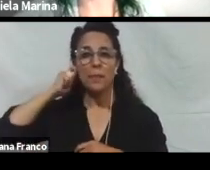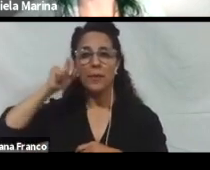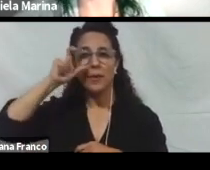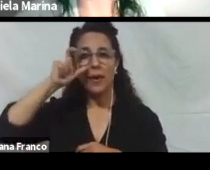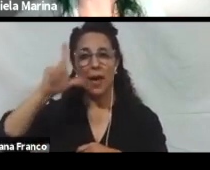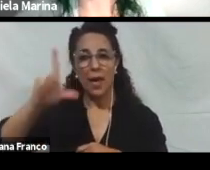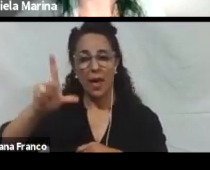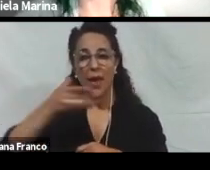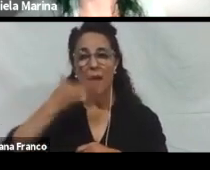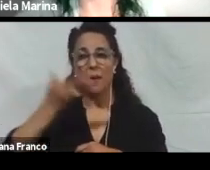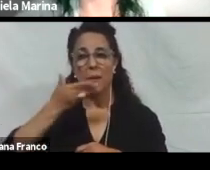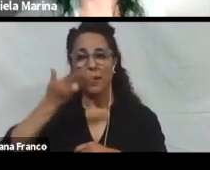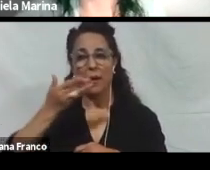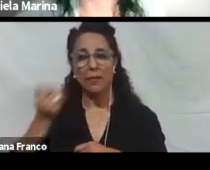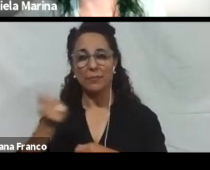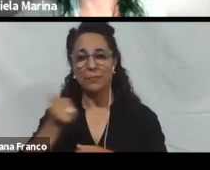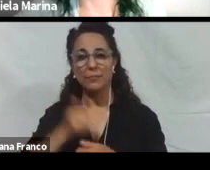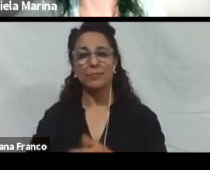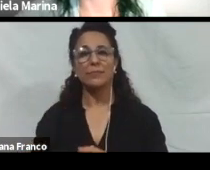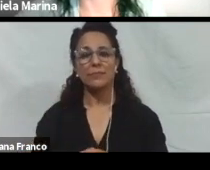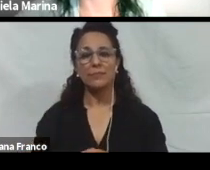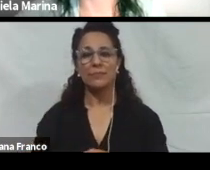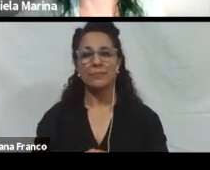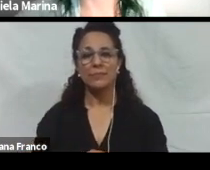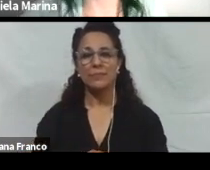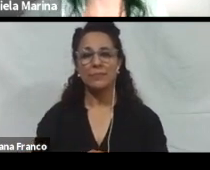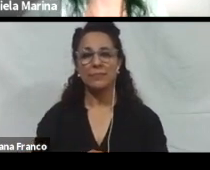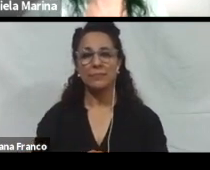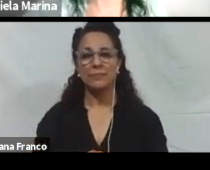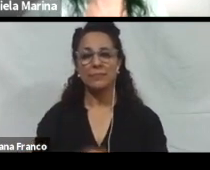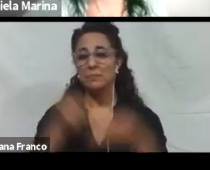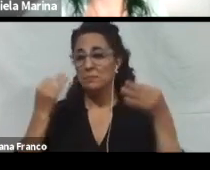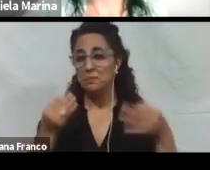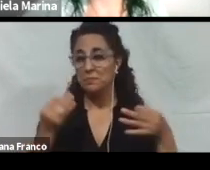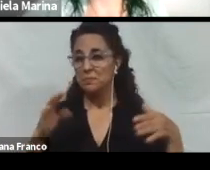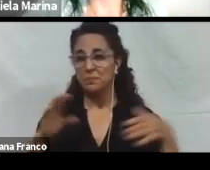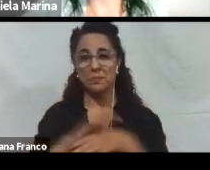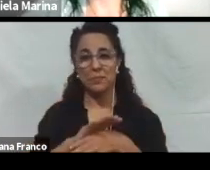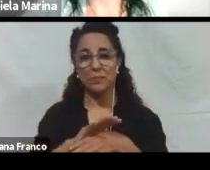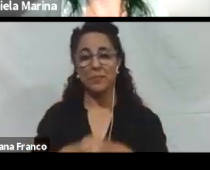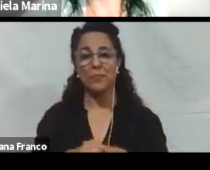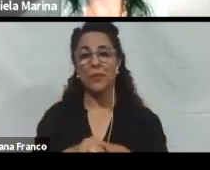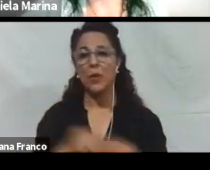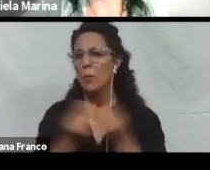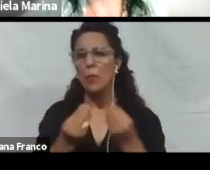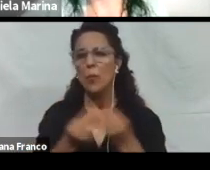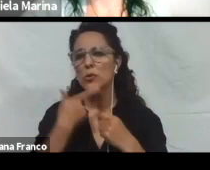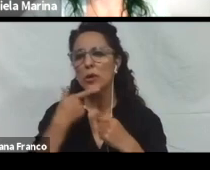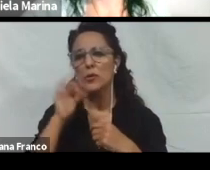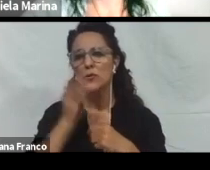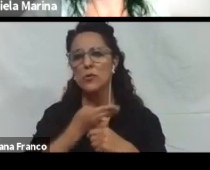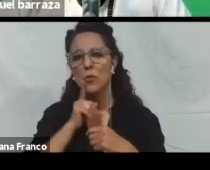las pautas de la W3C. Perfecto. En muchísimos software y sistemas web